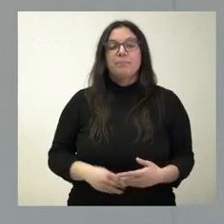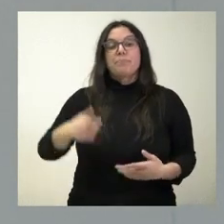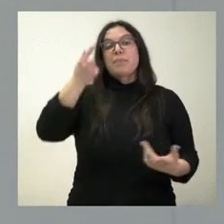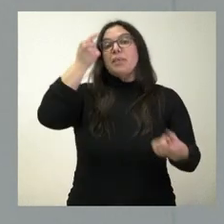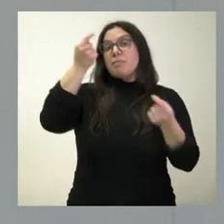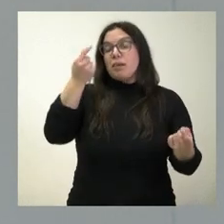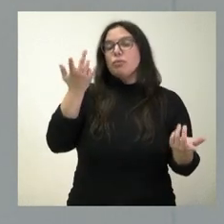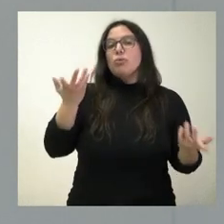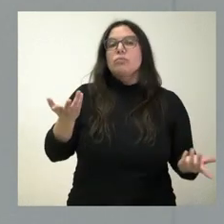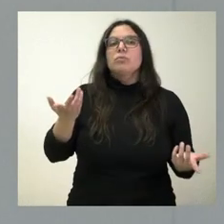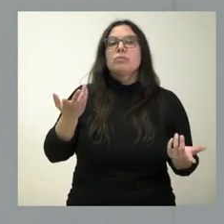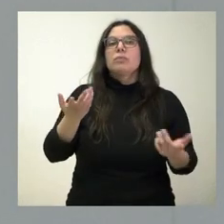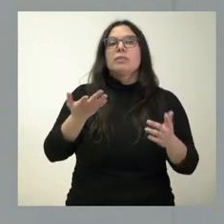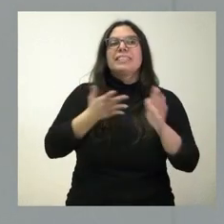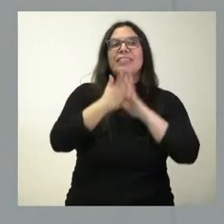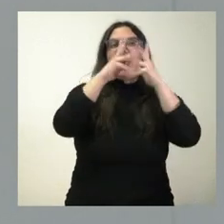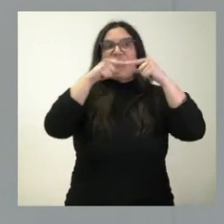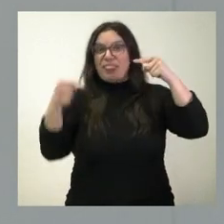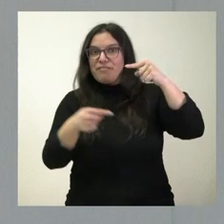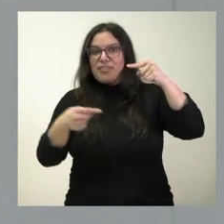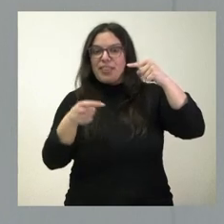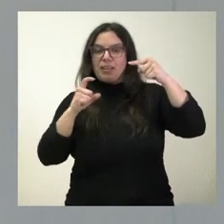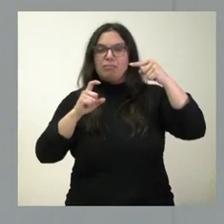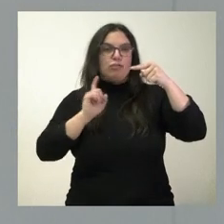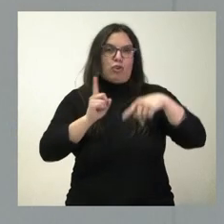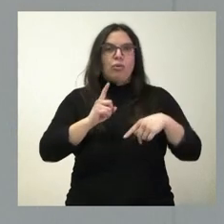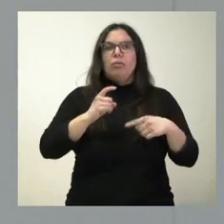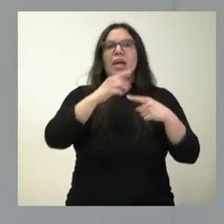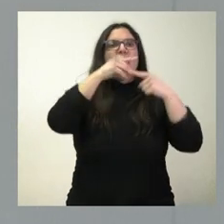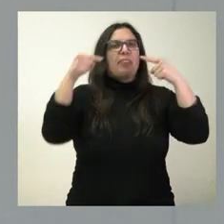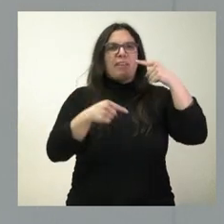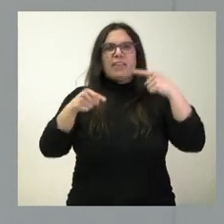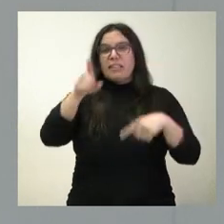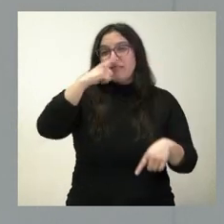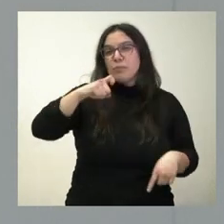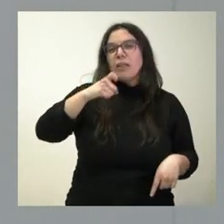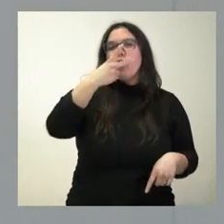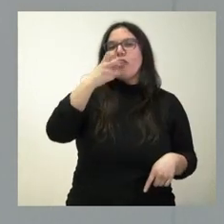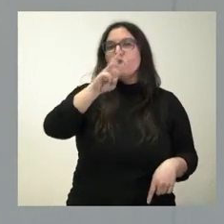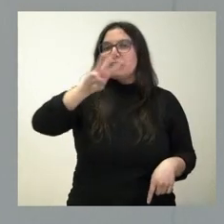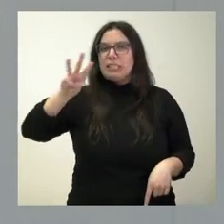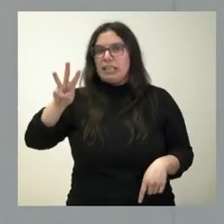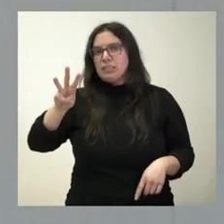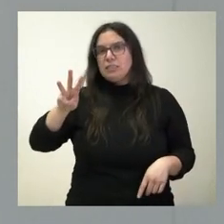lógicamente, no es el déficit. El déficit apenas serán 233, como ustedes recordarán, 0,3